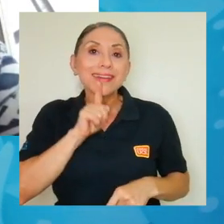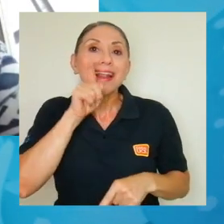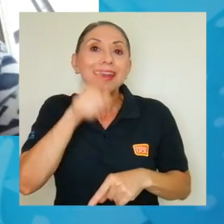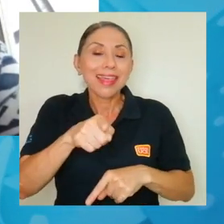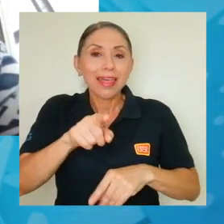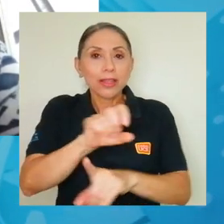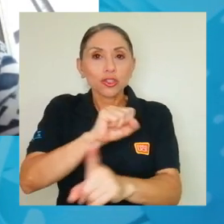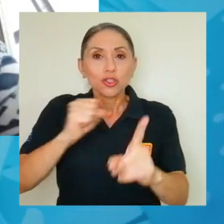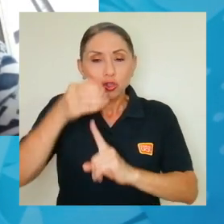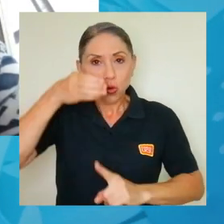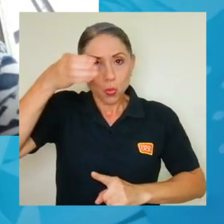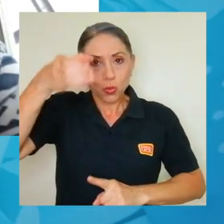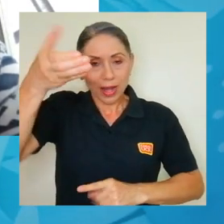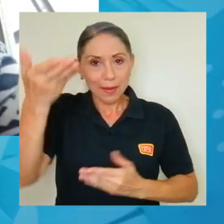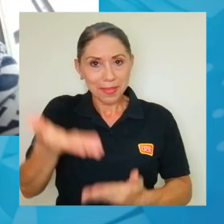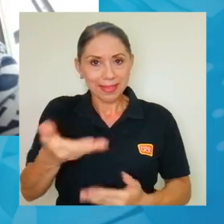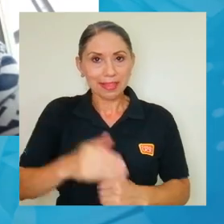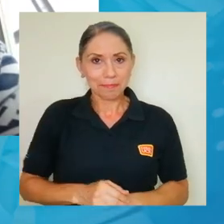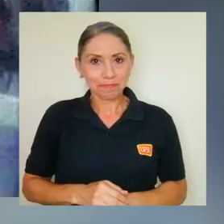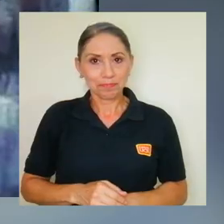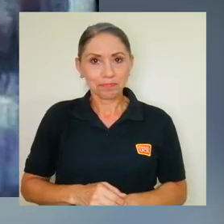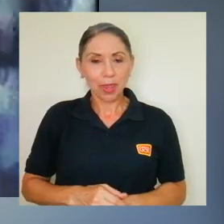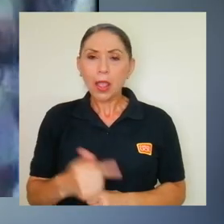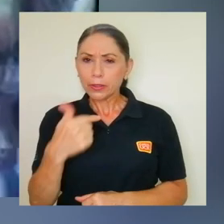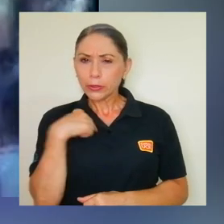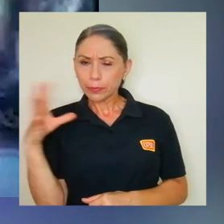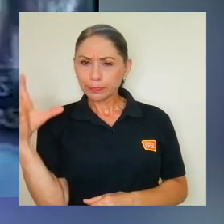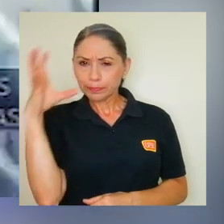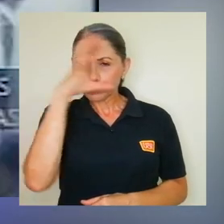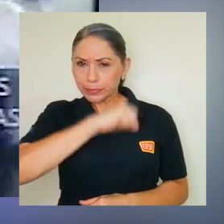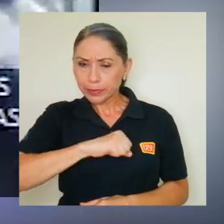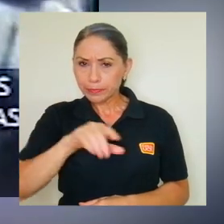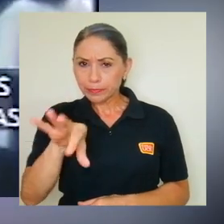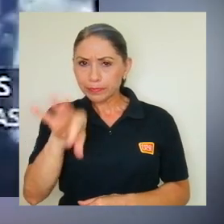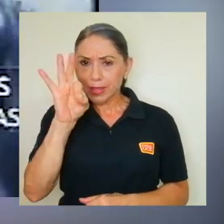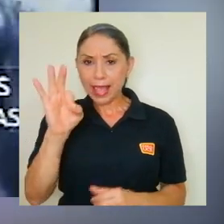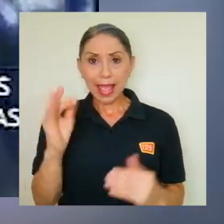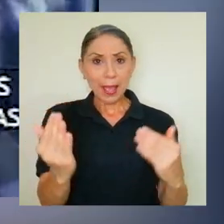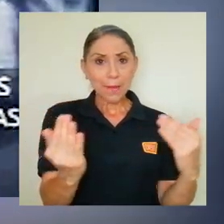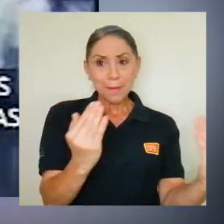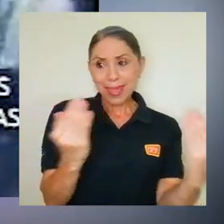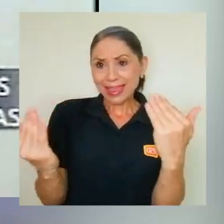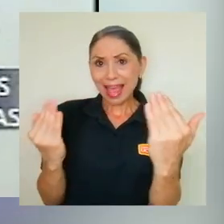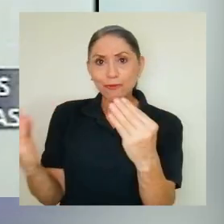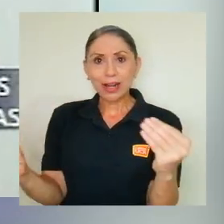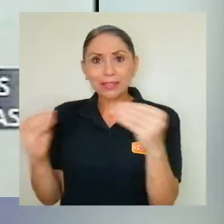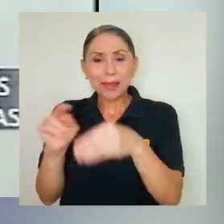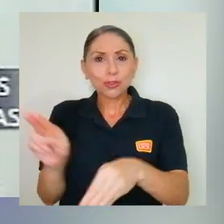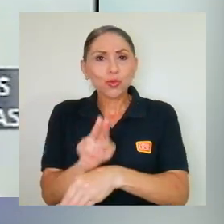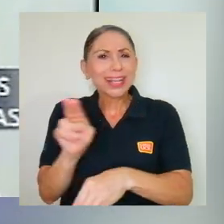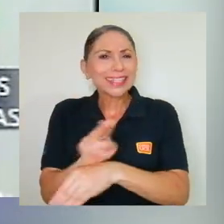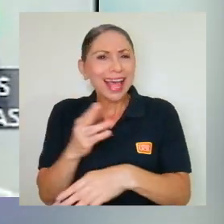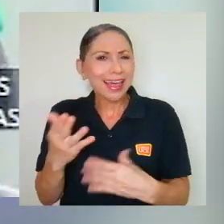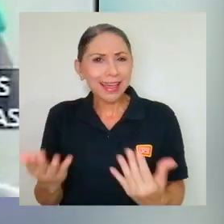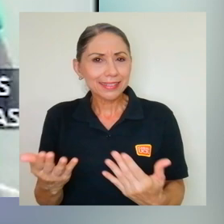que se construyó socioculturalmente. Encontré que las metáforas más utilizadas fueron,